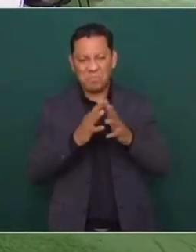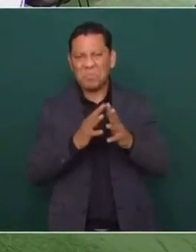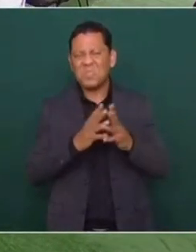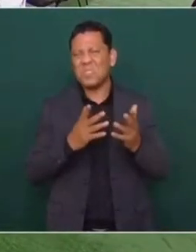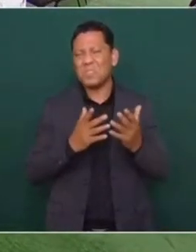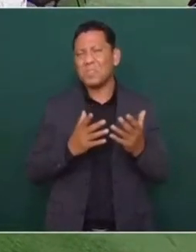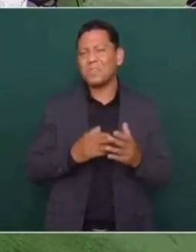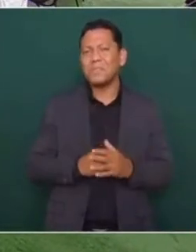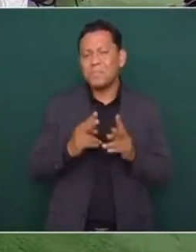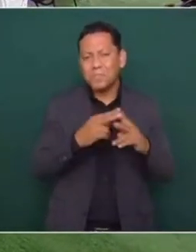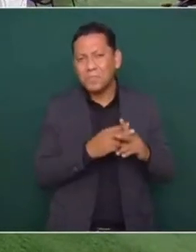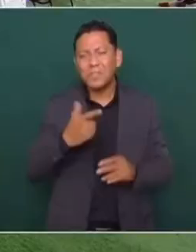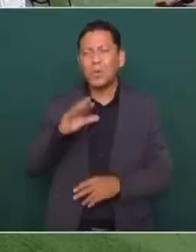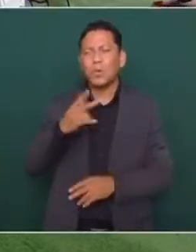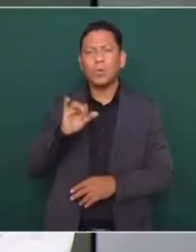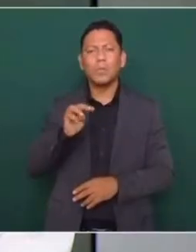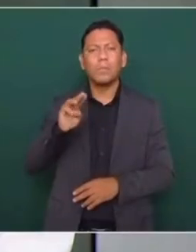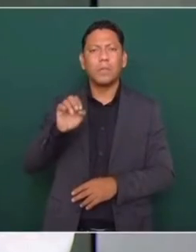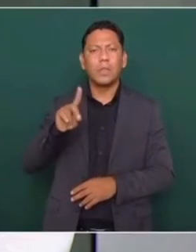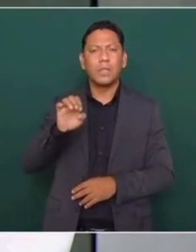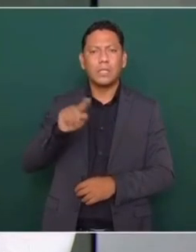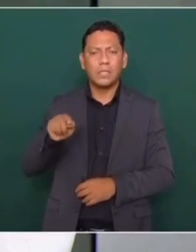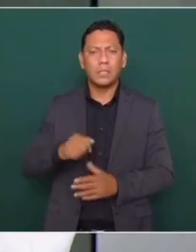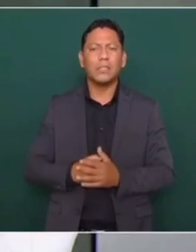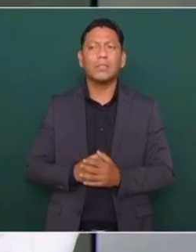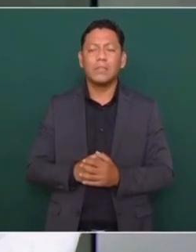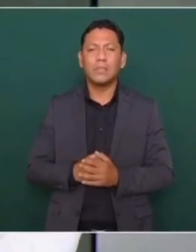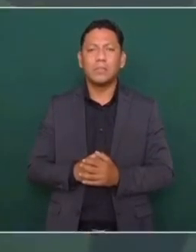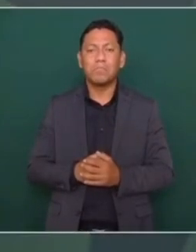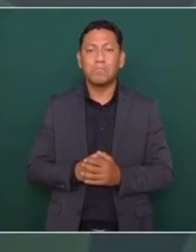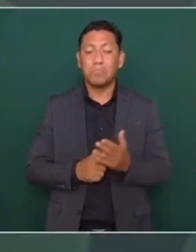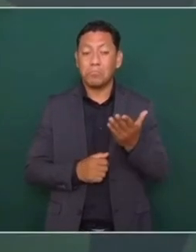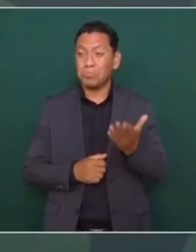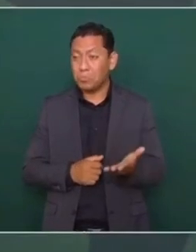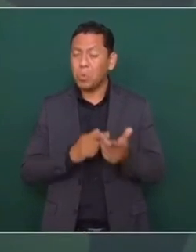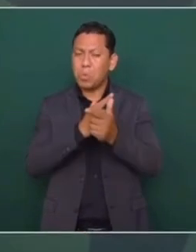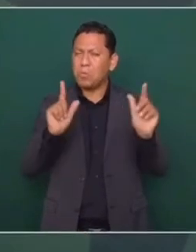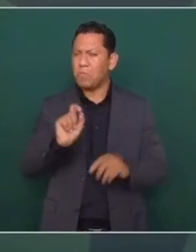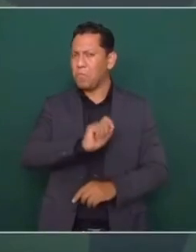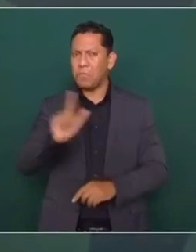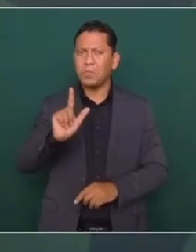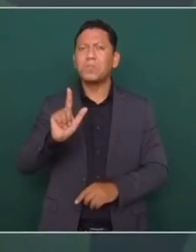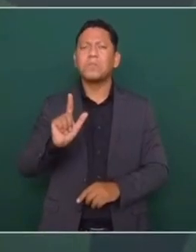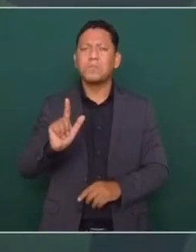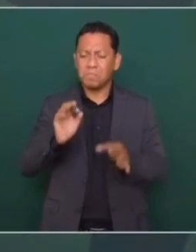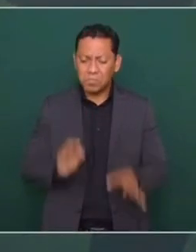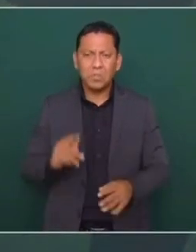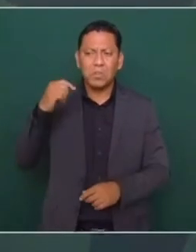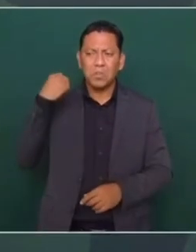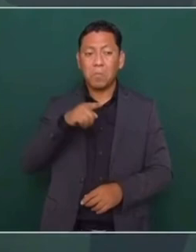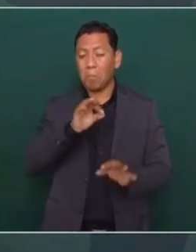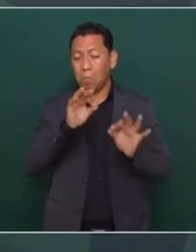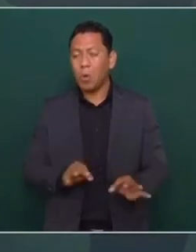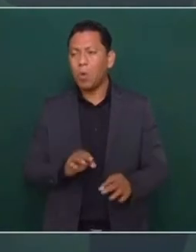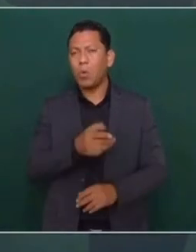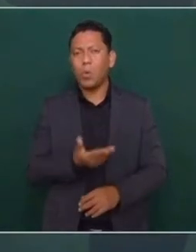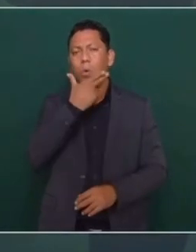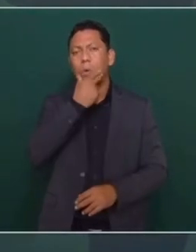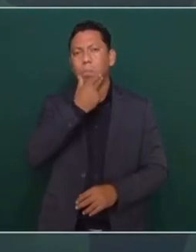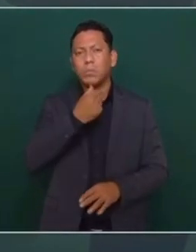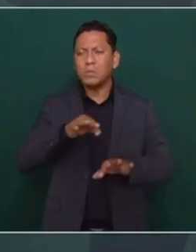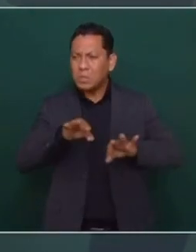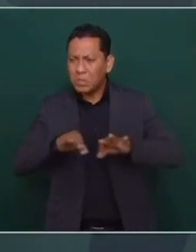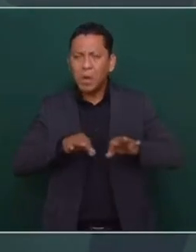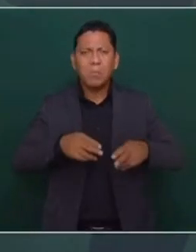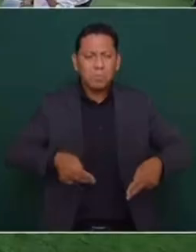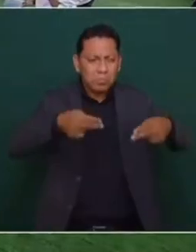Jaguactal y Gregorio Méndez, un liberal extraordinario tabasqueño. Un ejemplo, un hombre que se